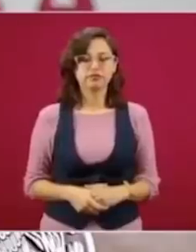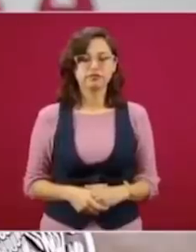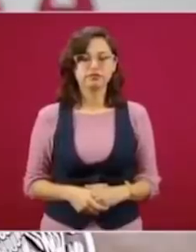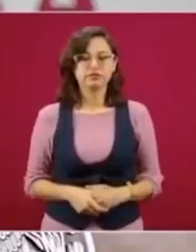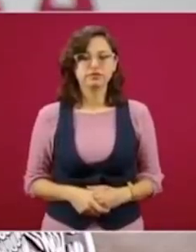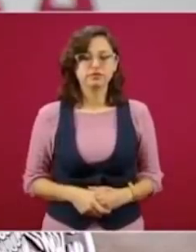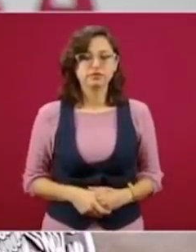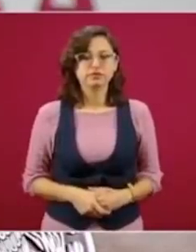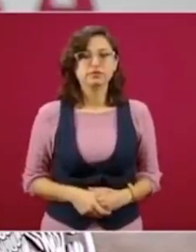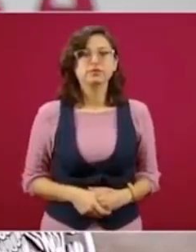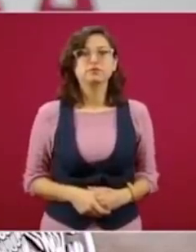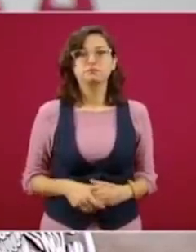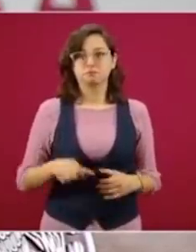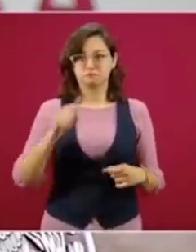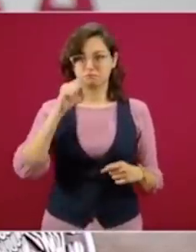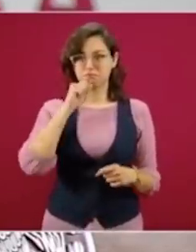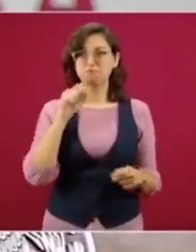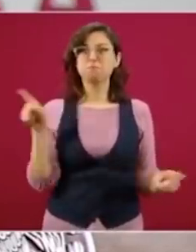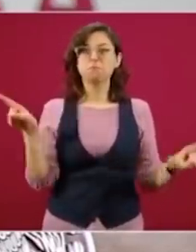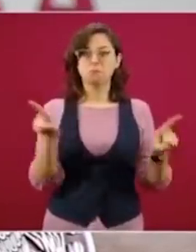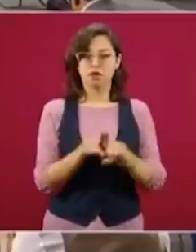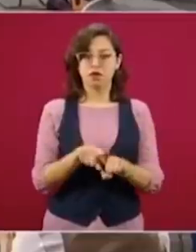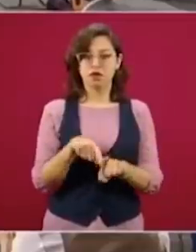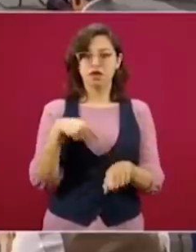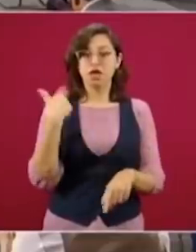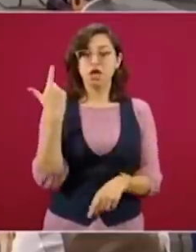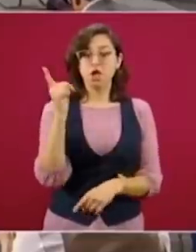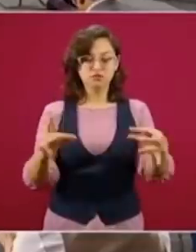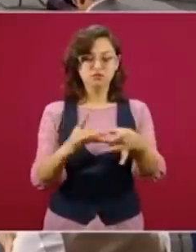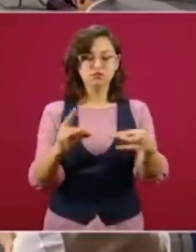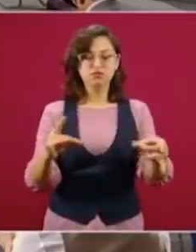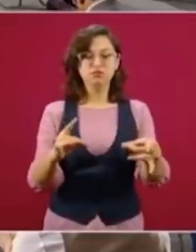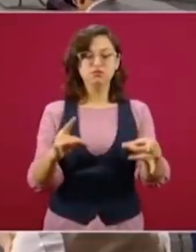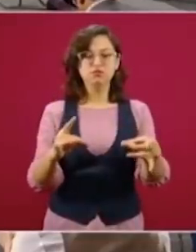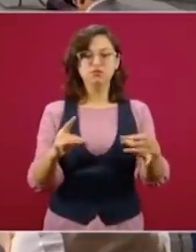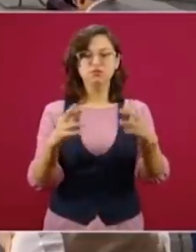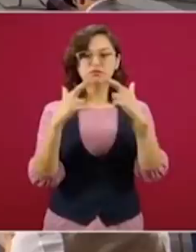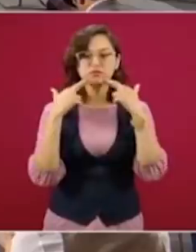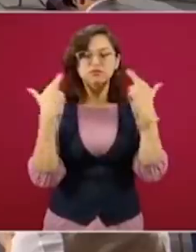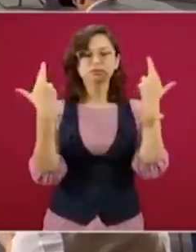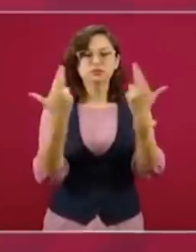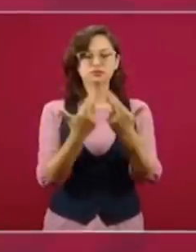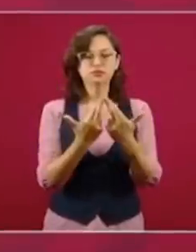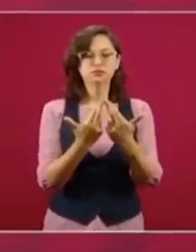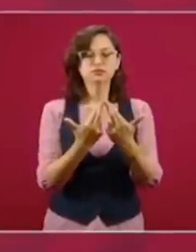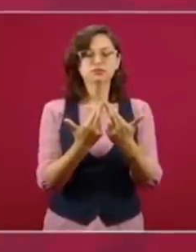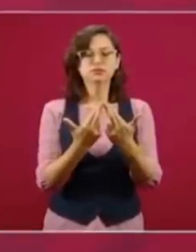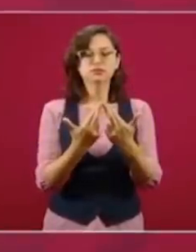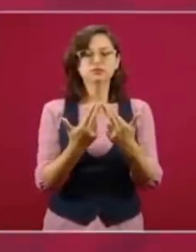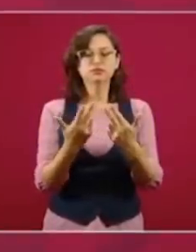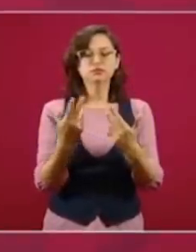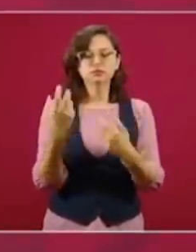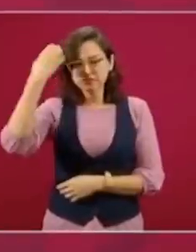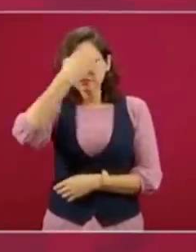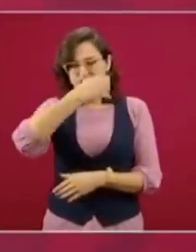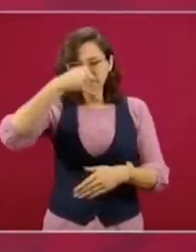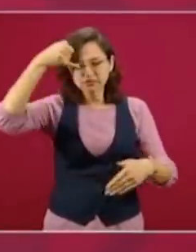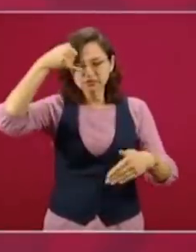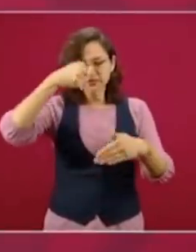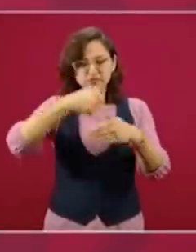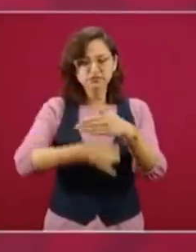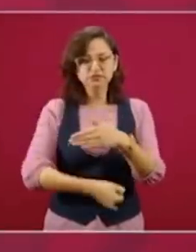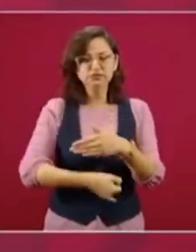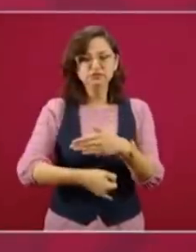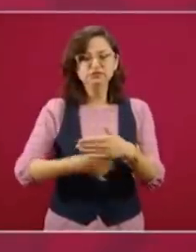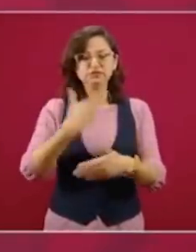El lunes vamos a llevar a cabo ya una reunión de análisis y